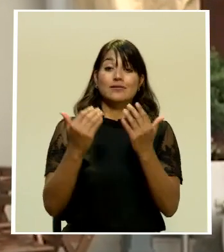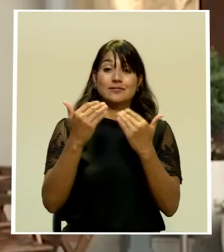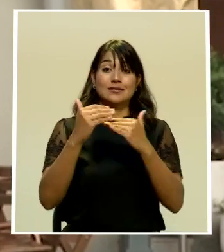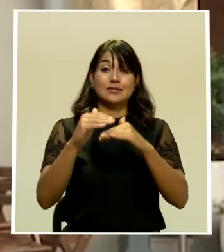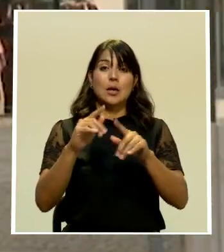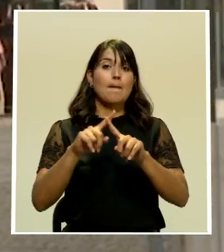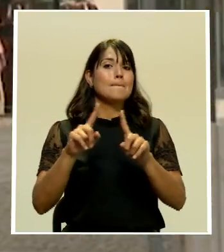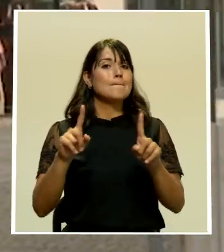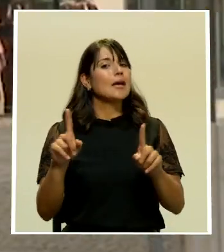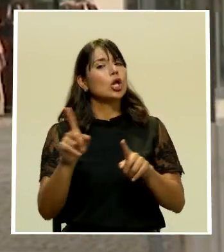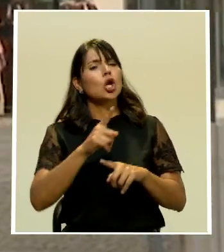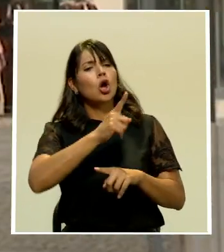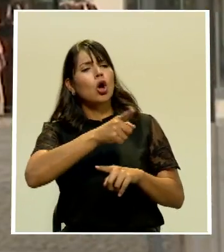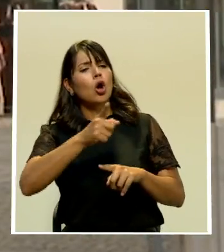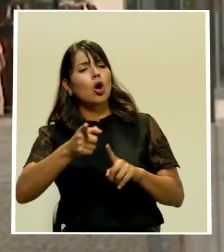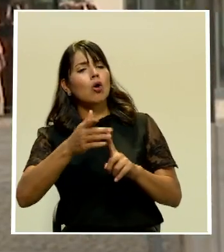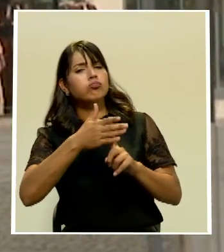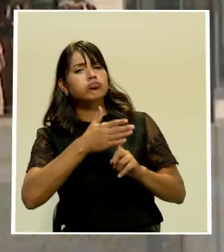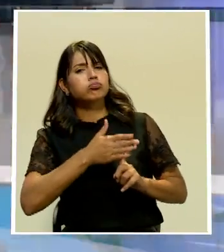sin llegar al confinamiento